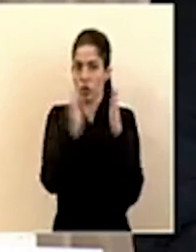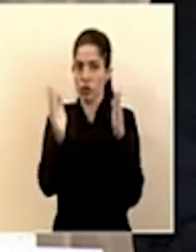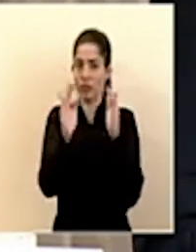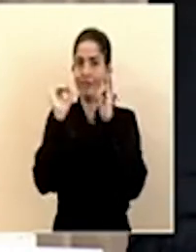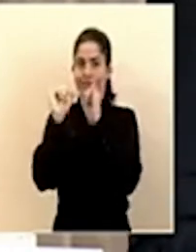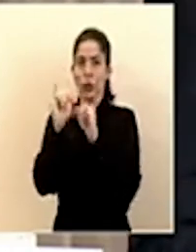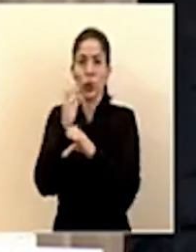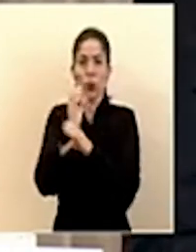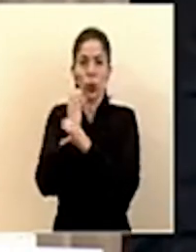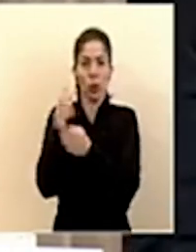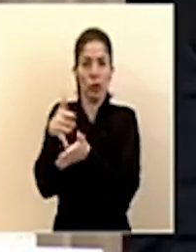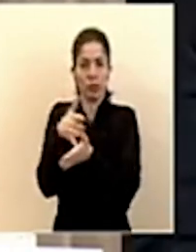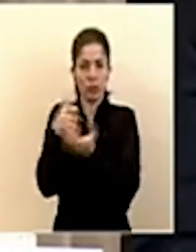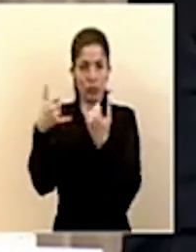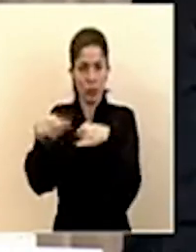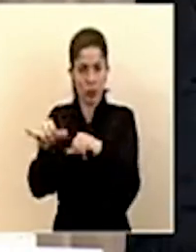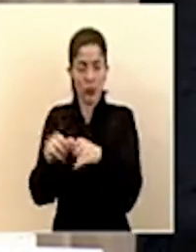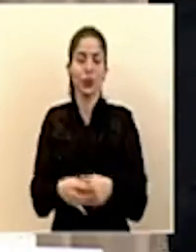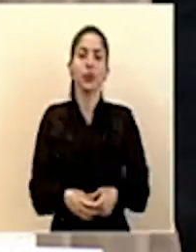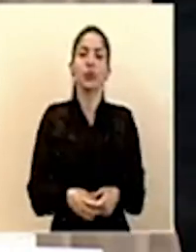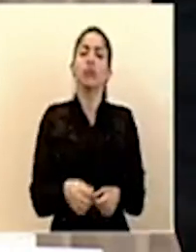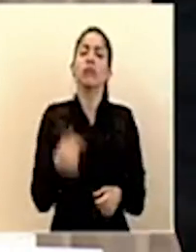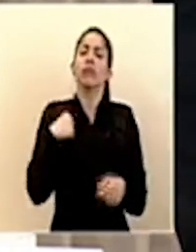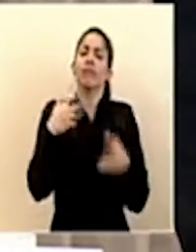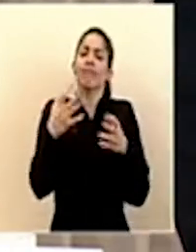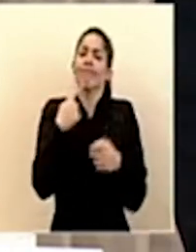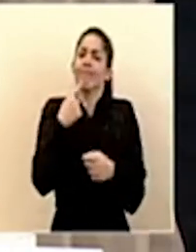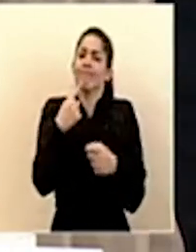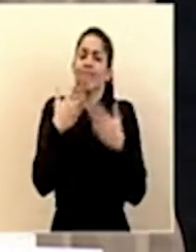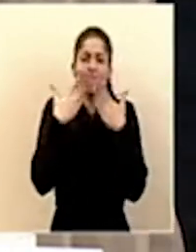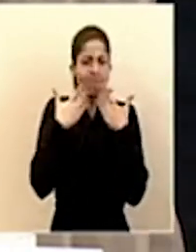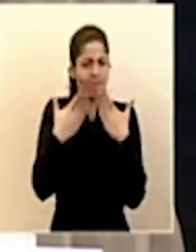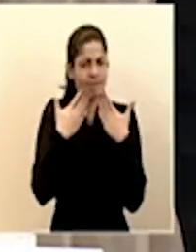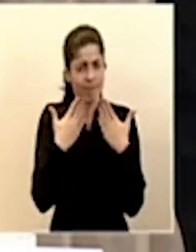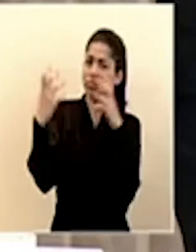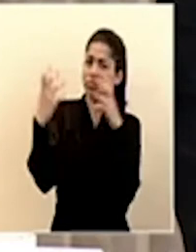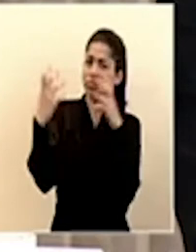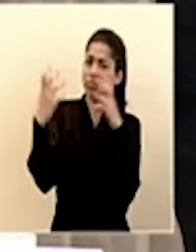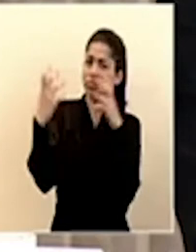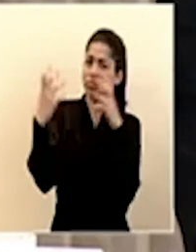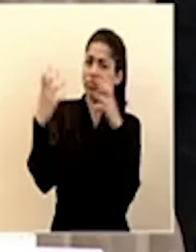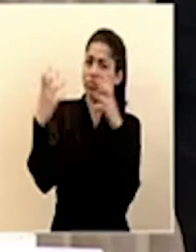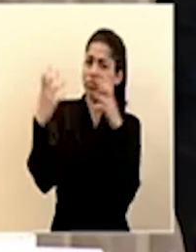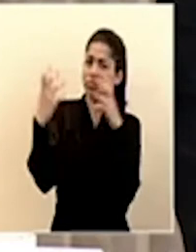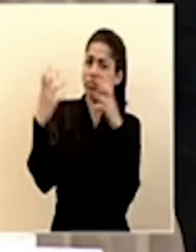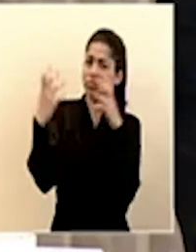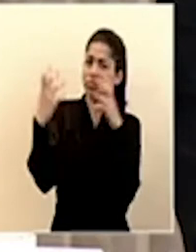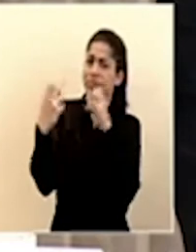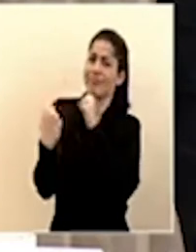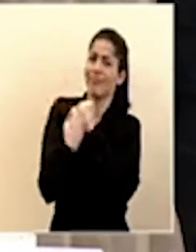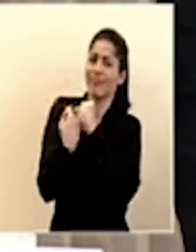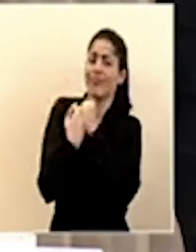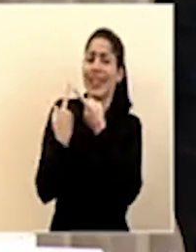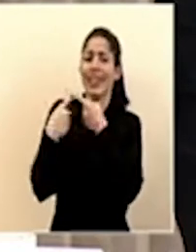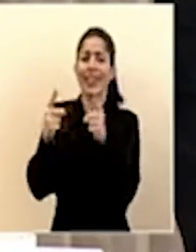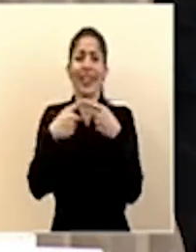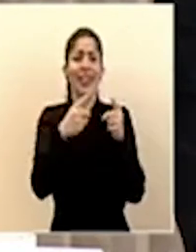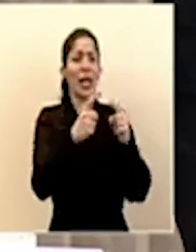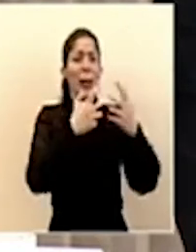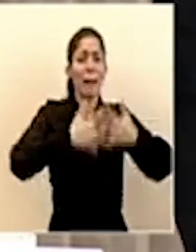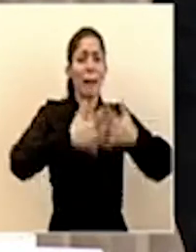yo quiero también agradecer todo el apoyo que hemos recibido de diferentes